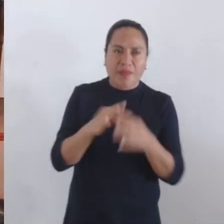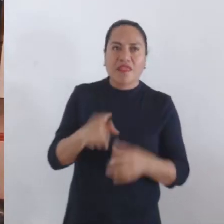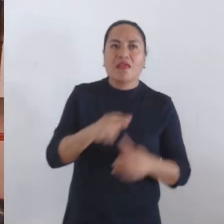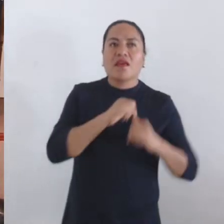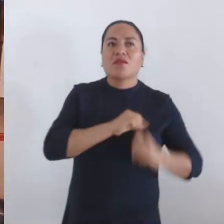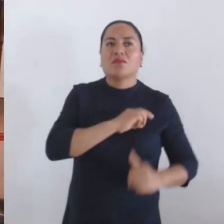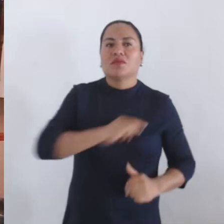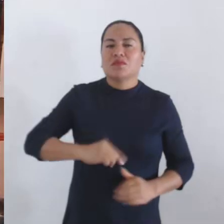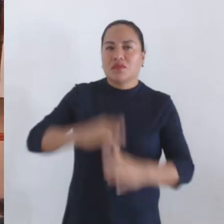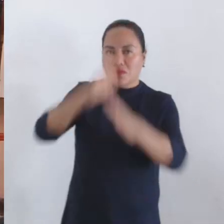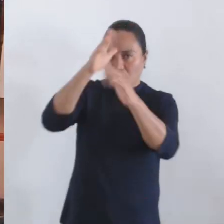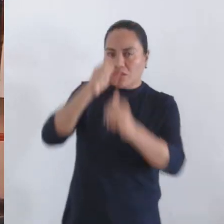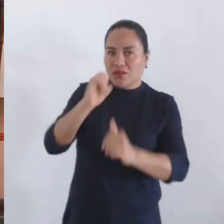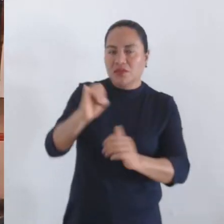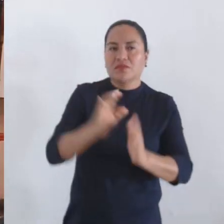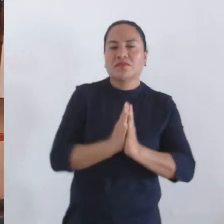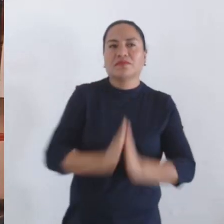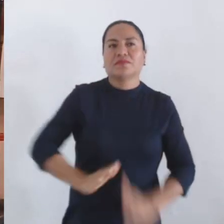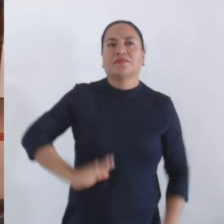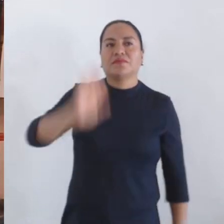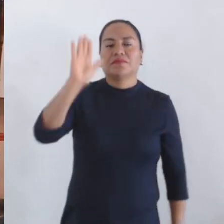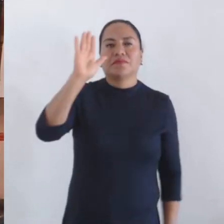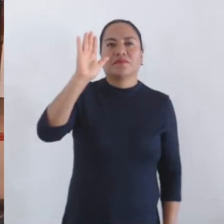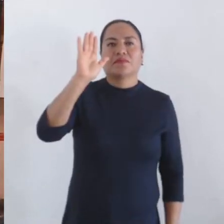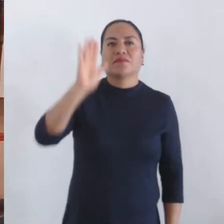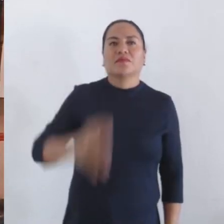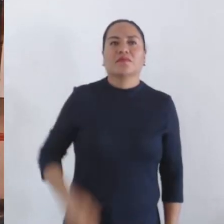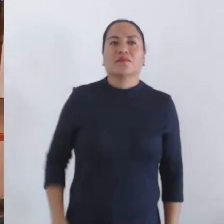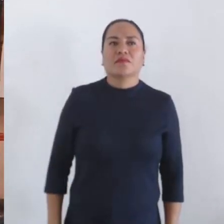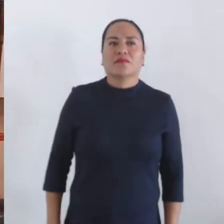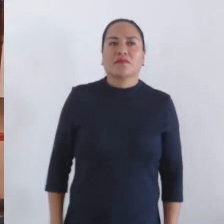Quienes estén a favor de la aprobación, sírvanse levantar la mano.